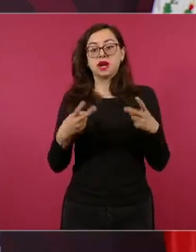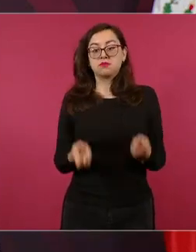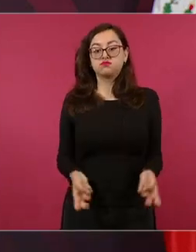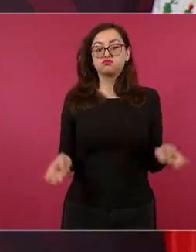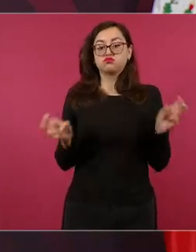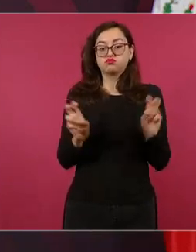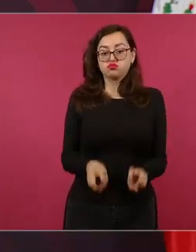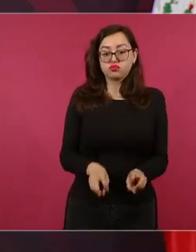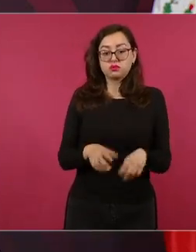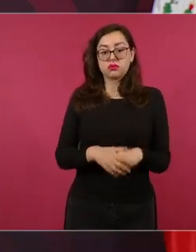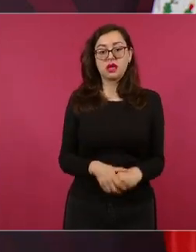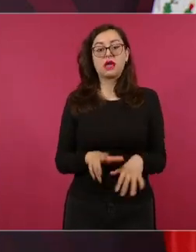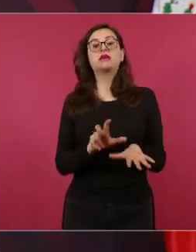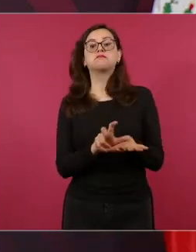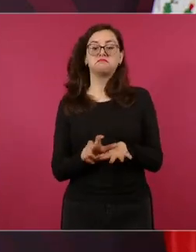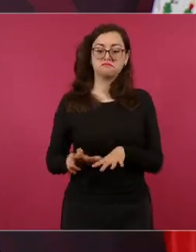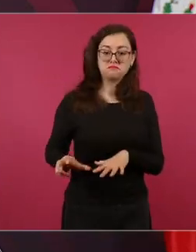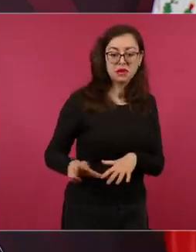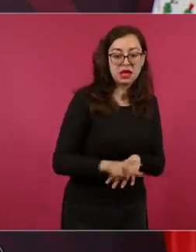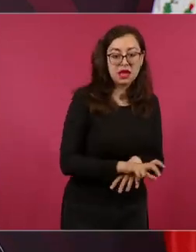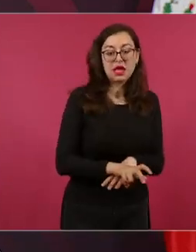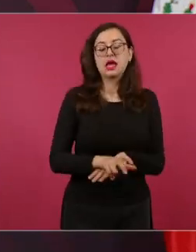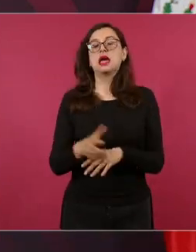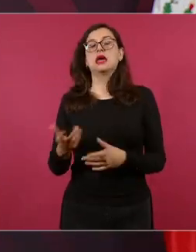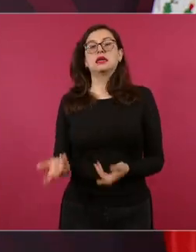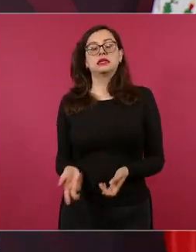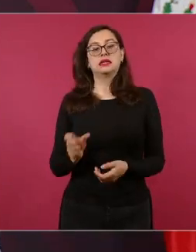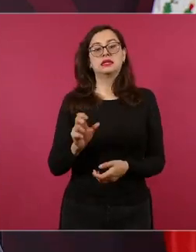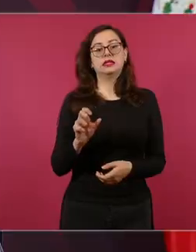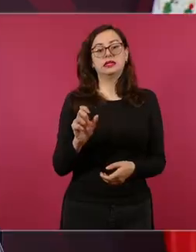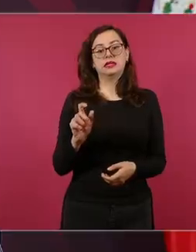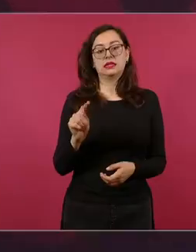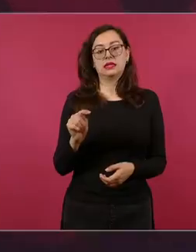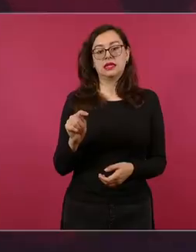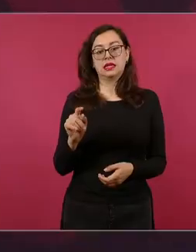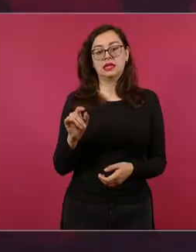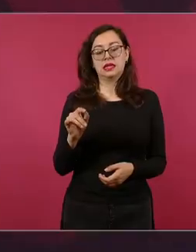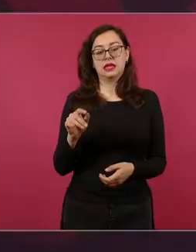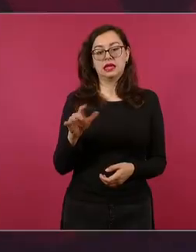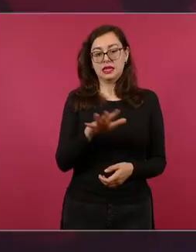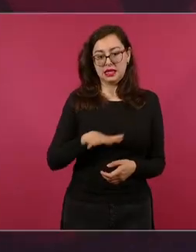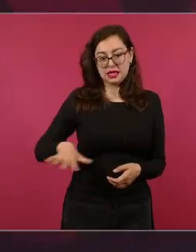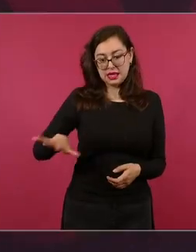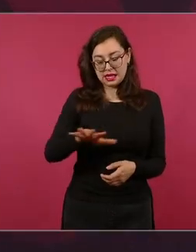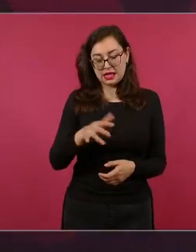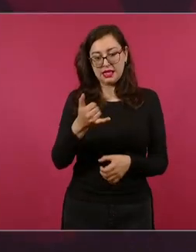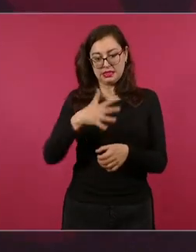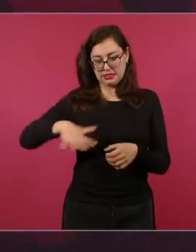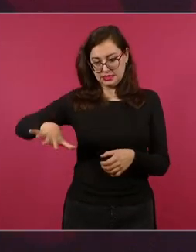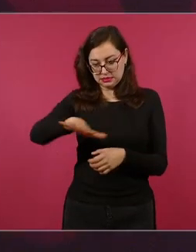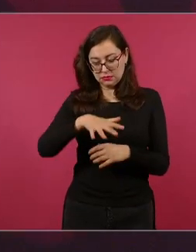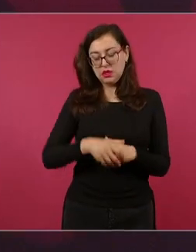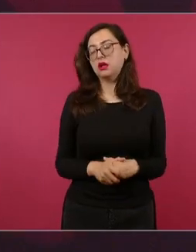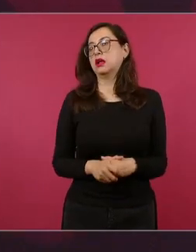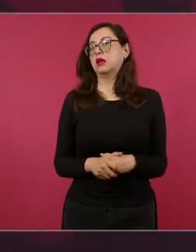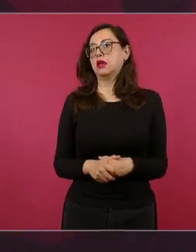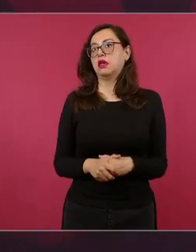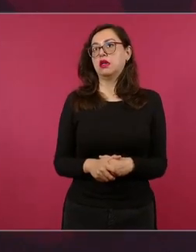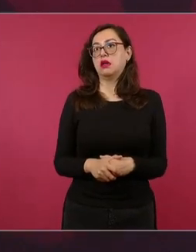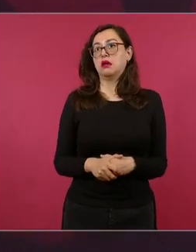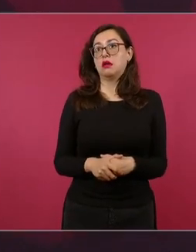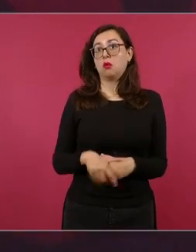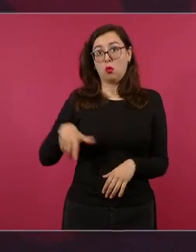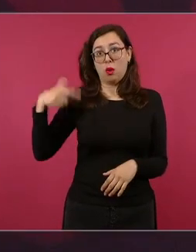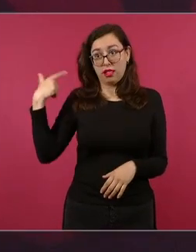el tren sísmico el de guadalajara el aeropuerto alaifa el insurgente ya